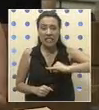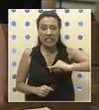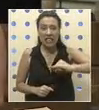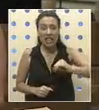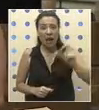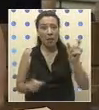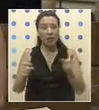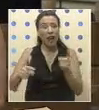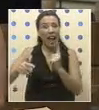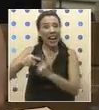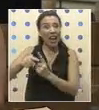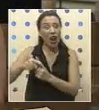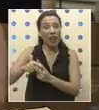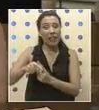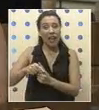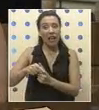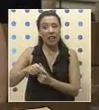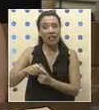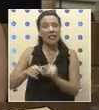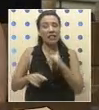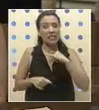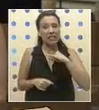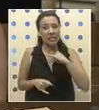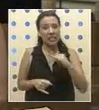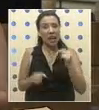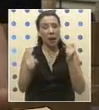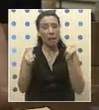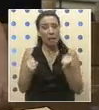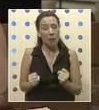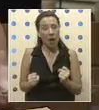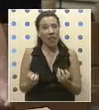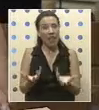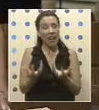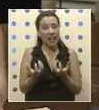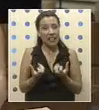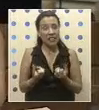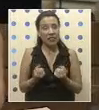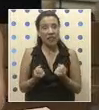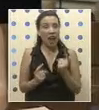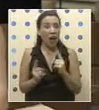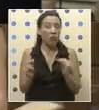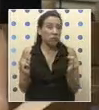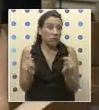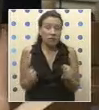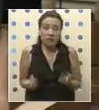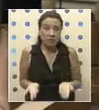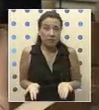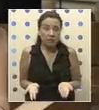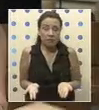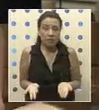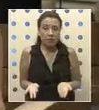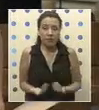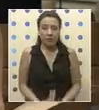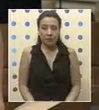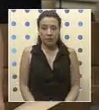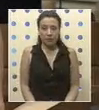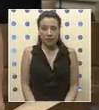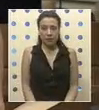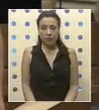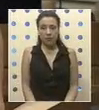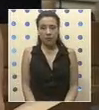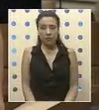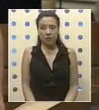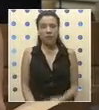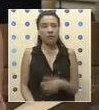gente Recoleta, las familias de Recoleta, sigan podiendo acceder a algún tipo de acción que vaya